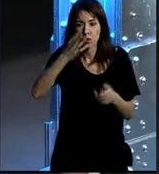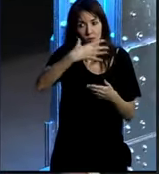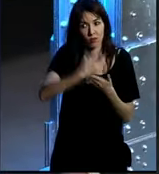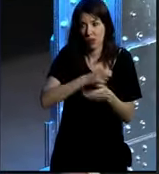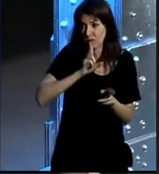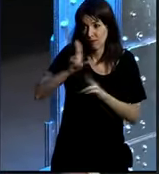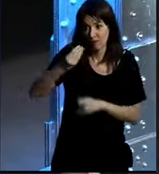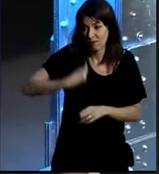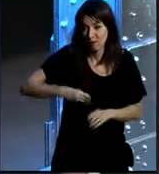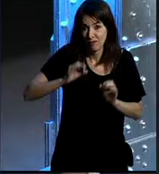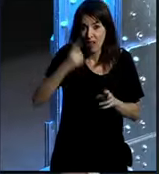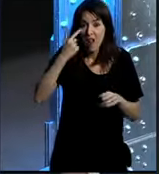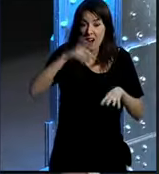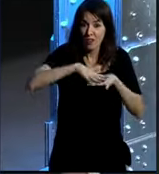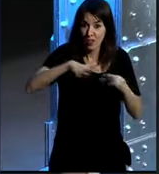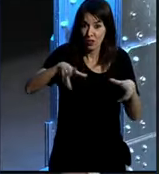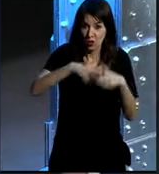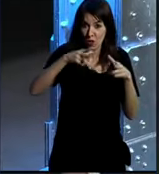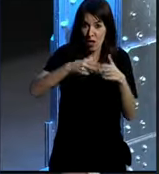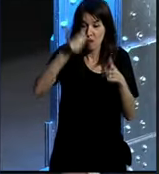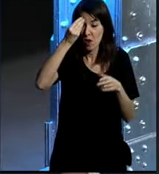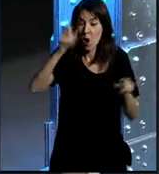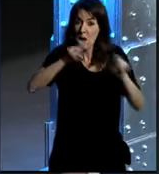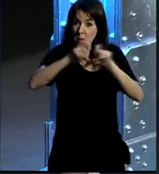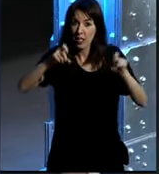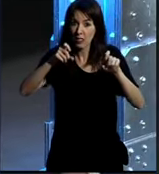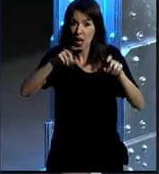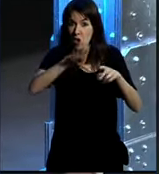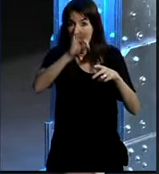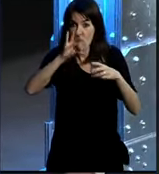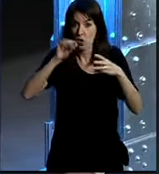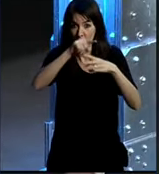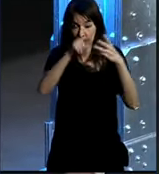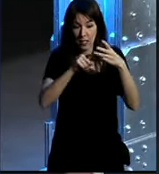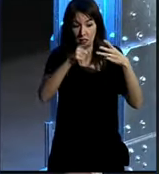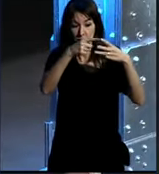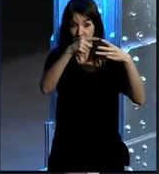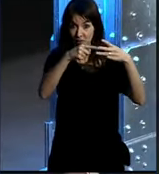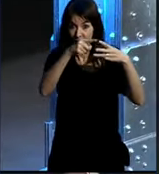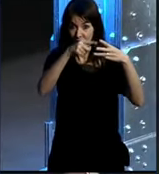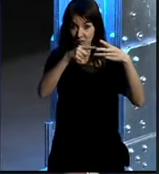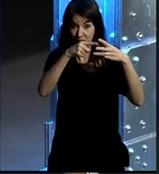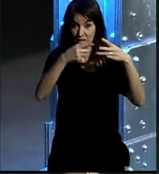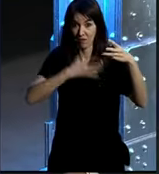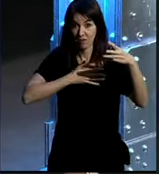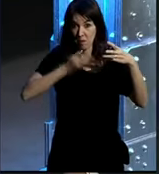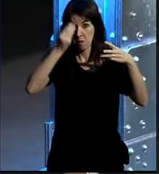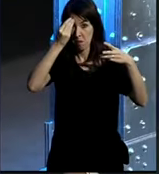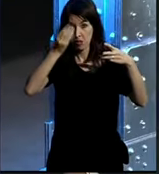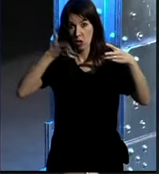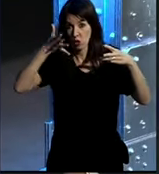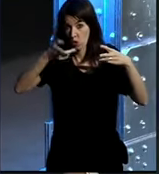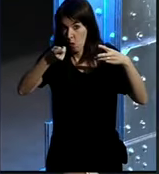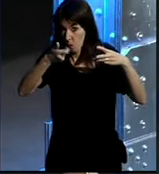todos les digo lo mismo digo mirar en redes sociales yo creo que las empresas tenemos tres opciones y las dos primeras a mí me parecen muy poco